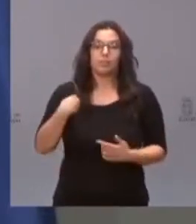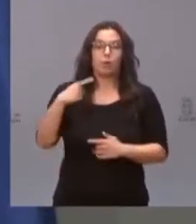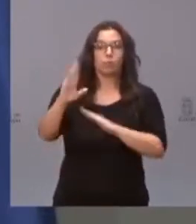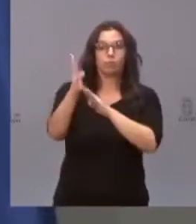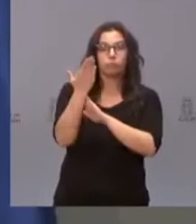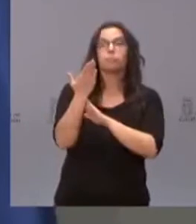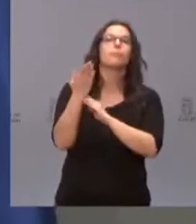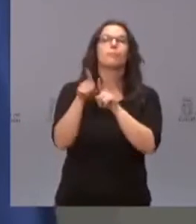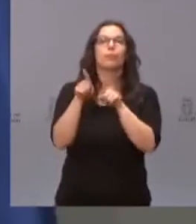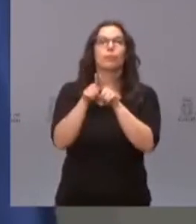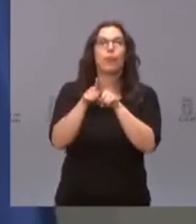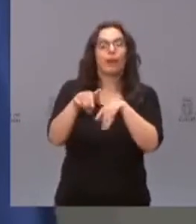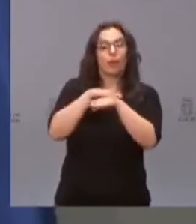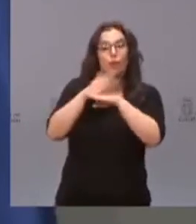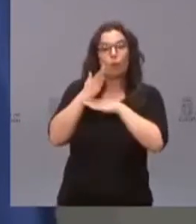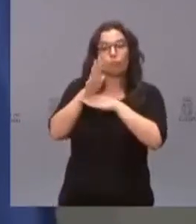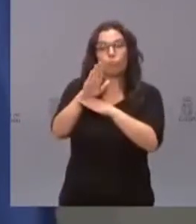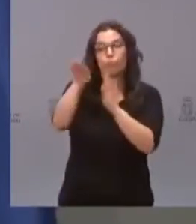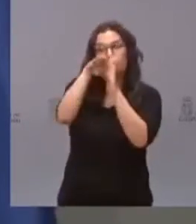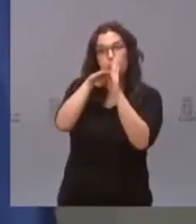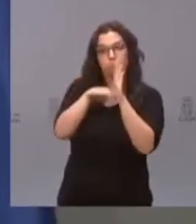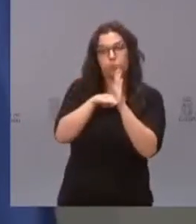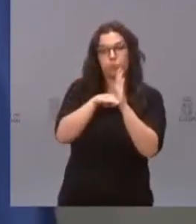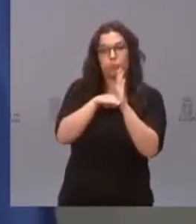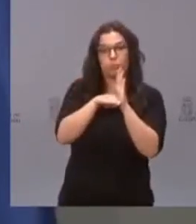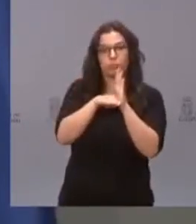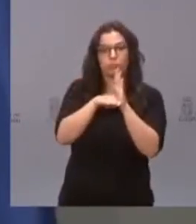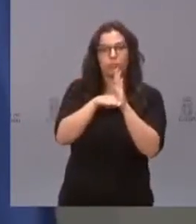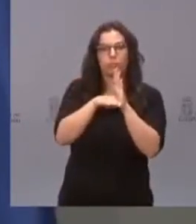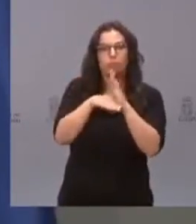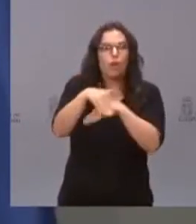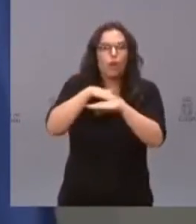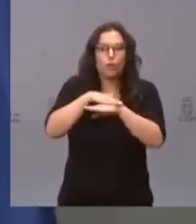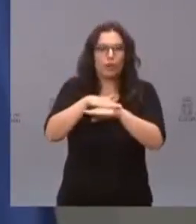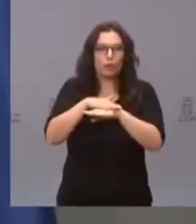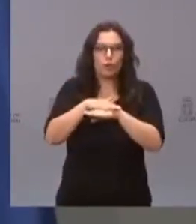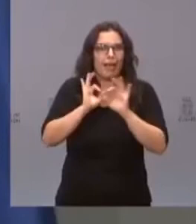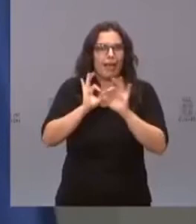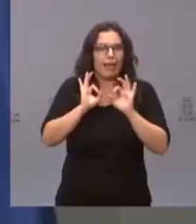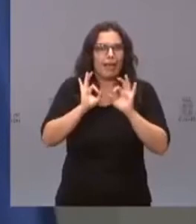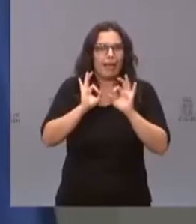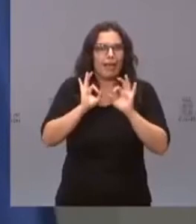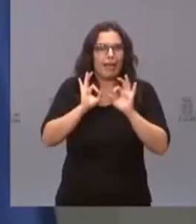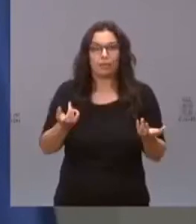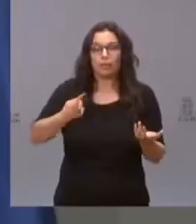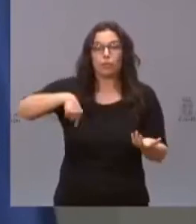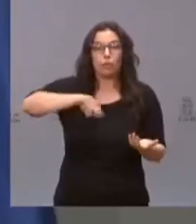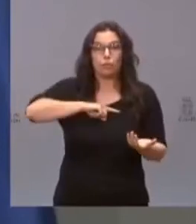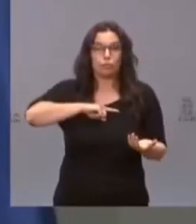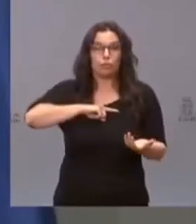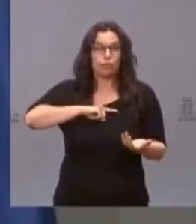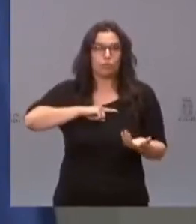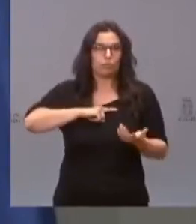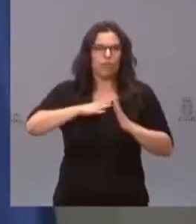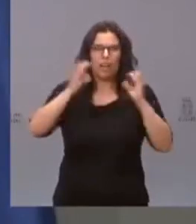son del Ejecutivo, y que es el Ejecutivo quien gobierna. Y que nosotros tenemos multitud de acuerdos